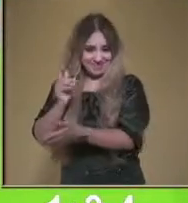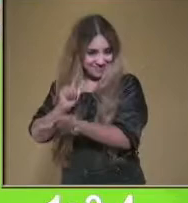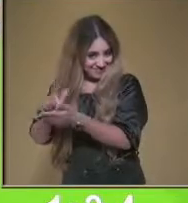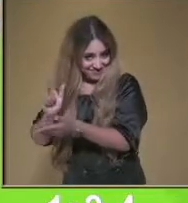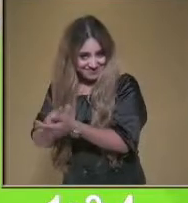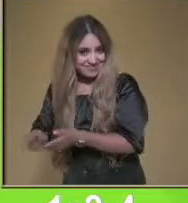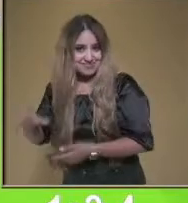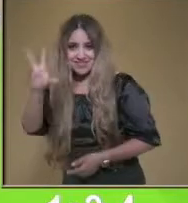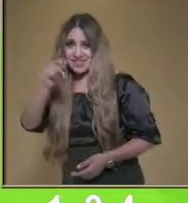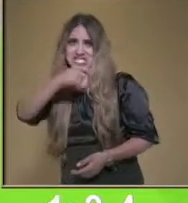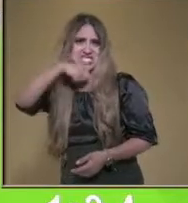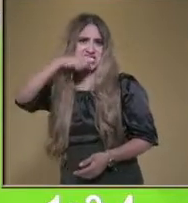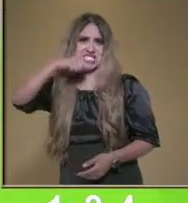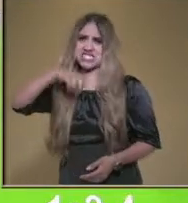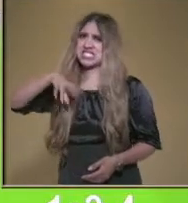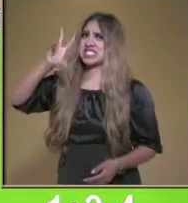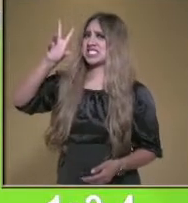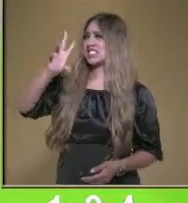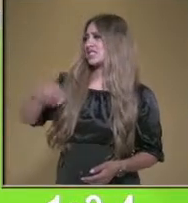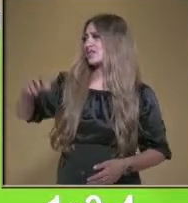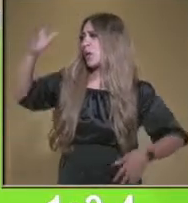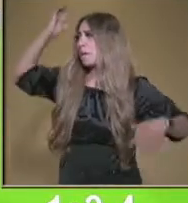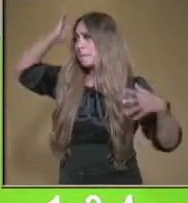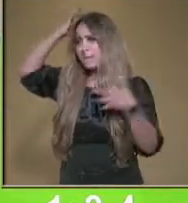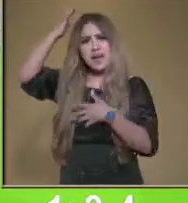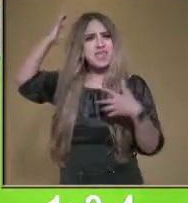dientes, ni se bañaban.